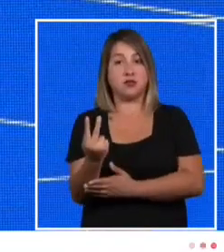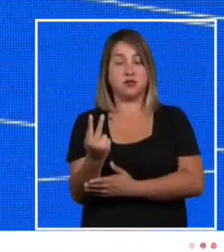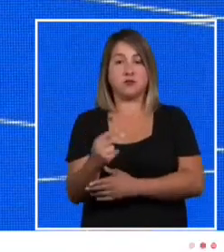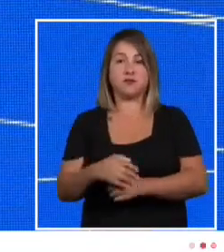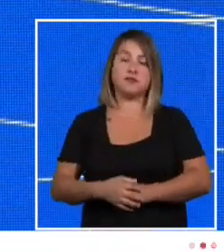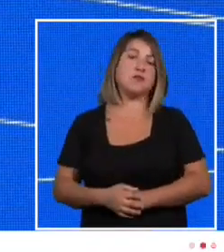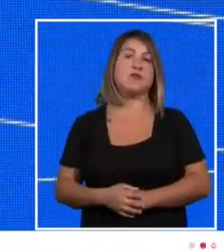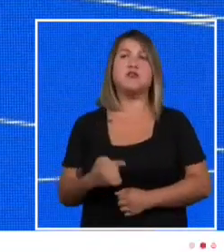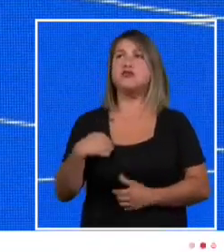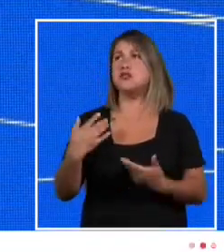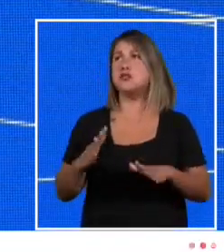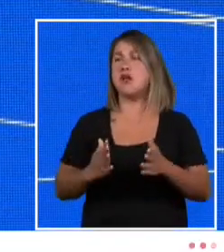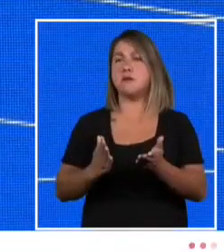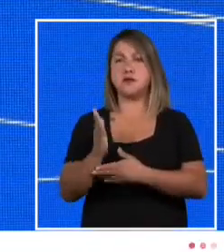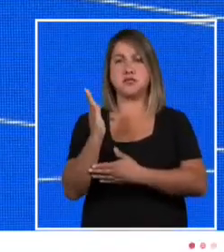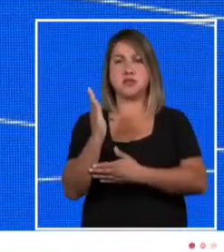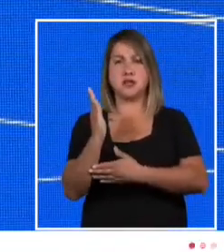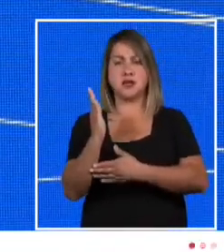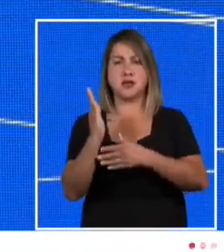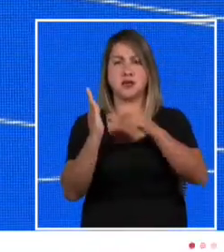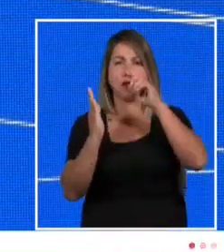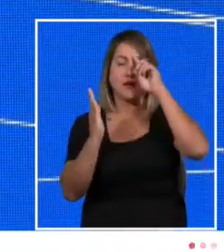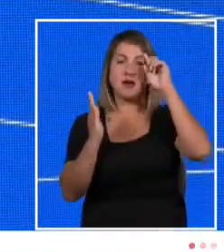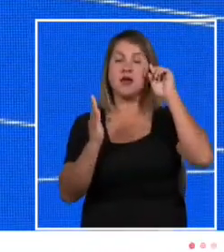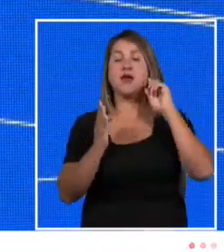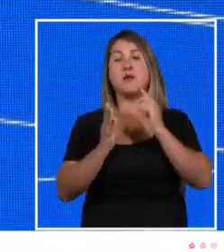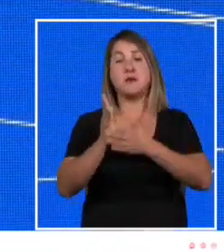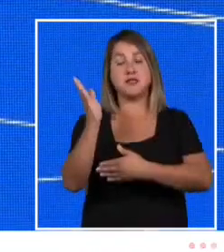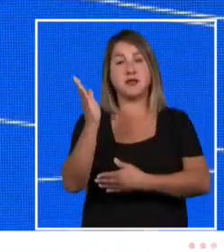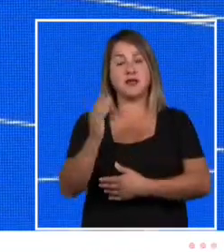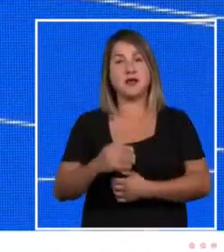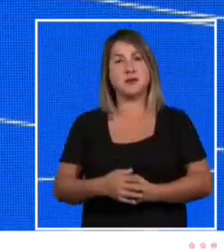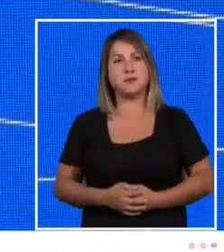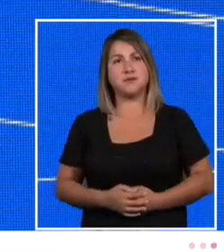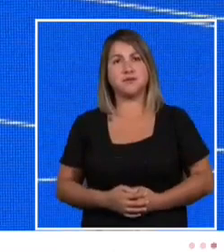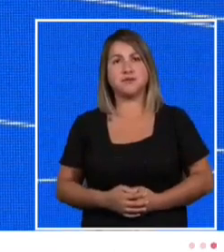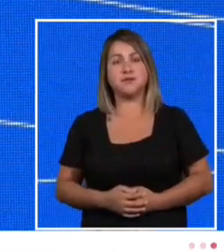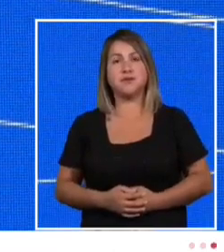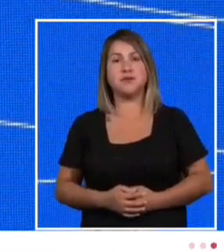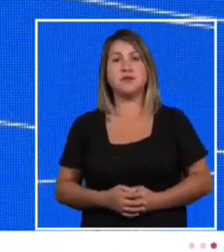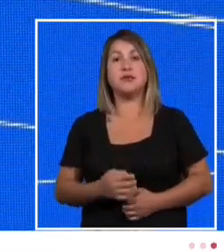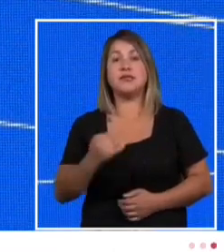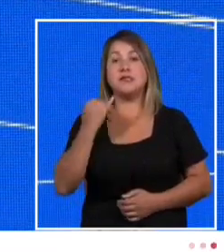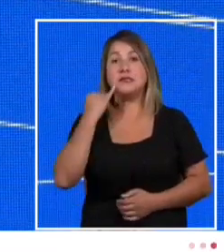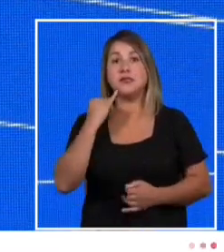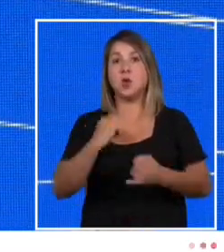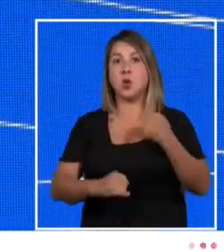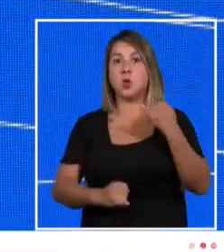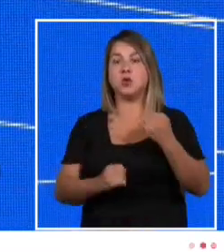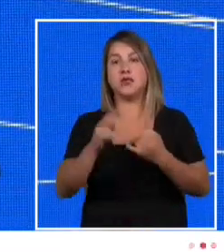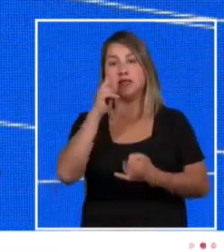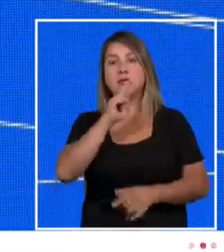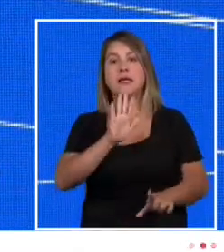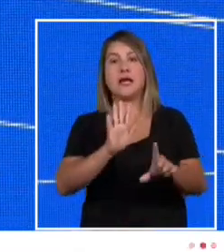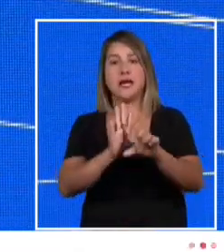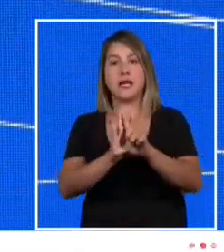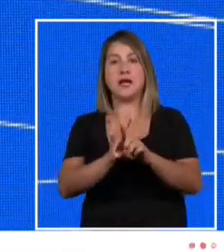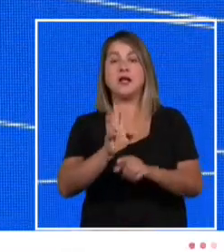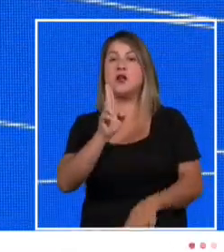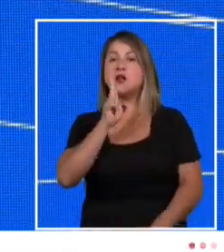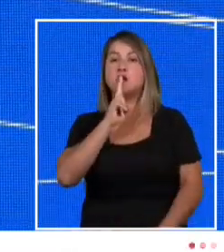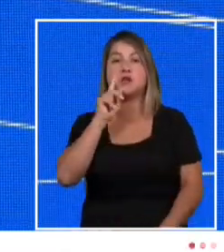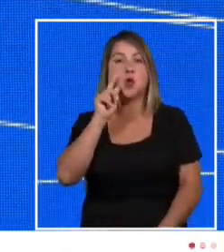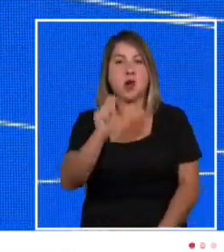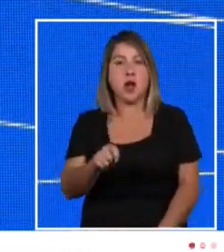Estaba comenzando la injusta e ilegal invasión de Rusia a Ucrania